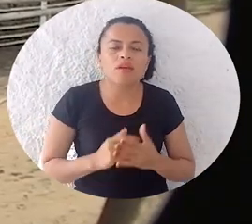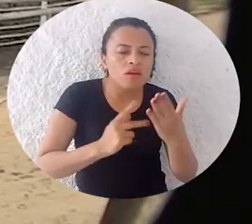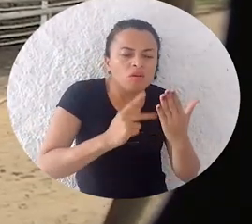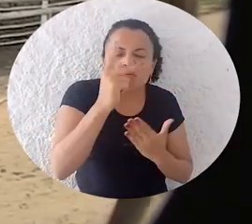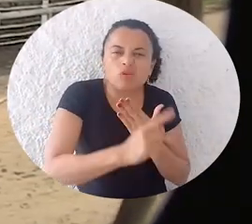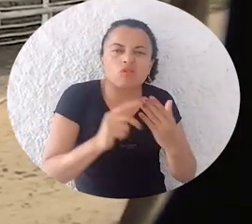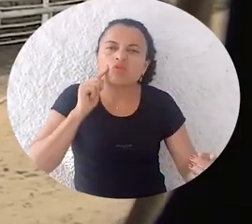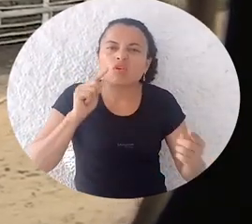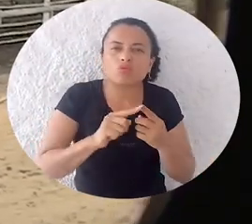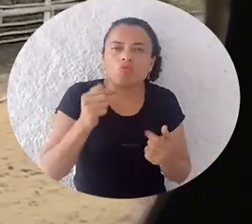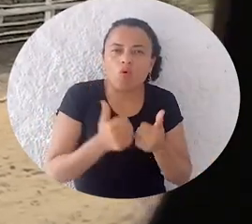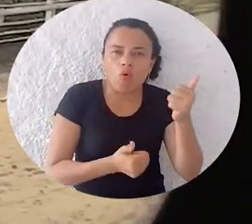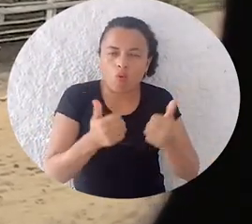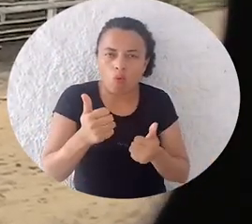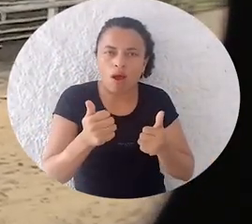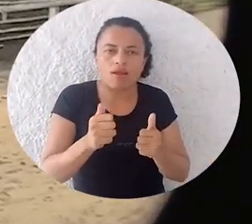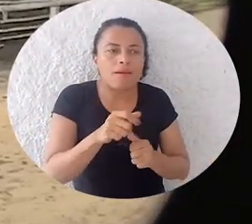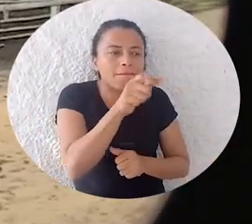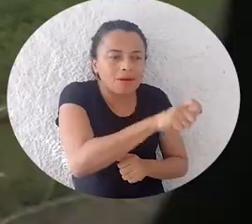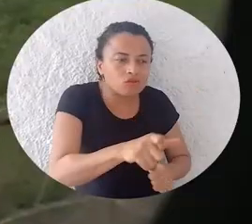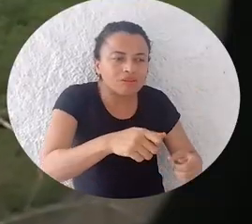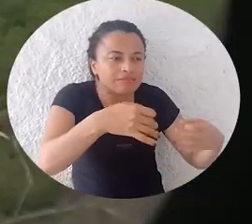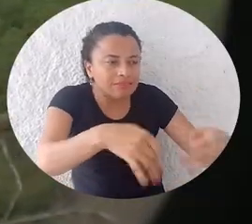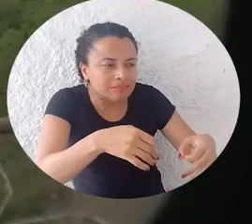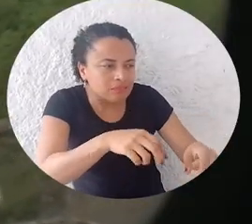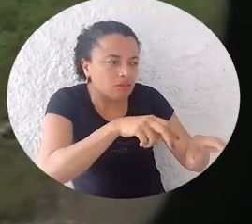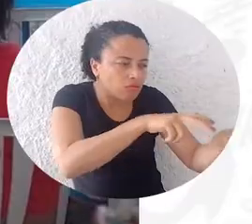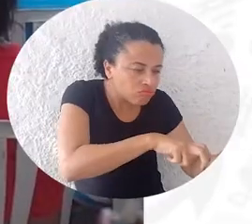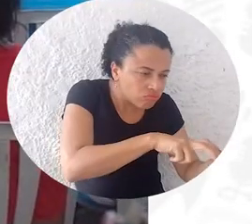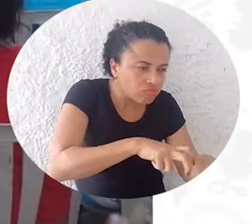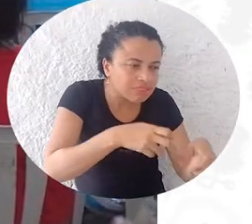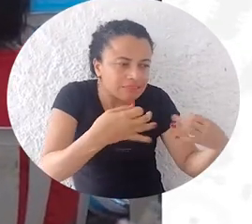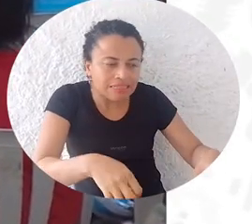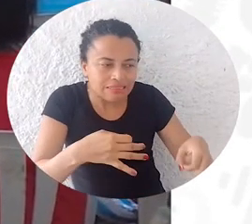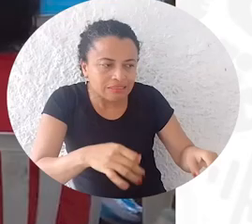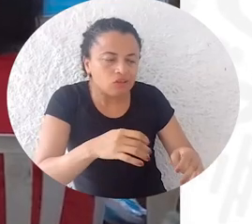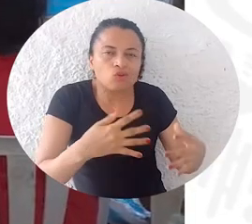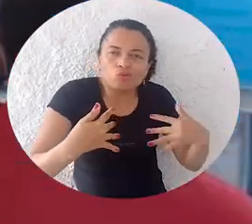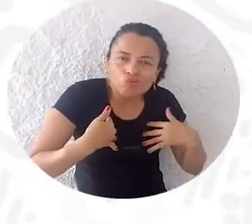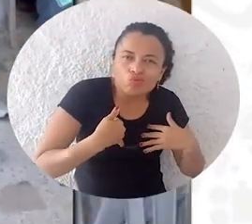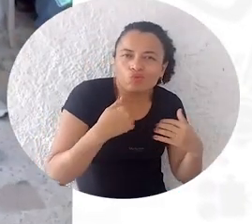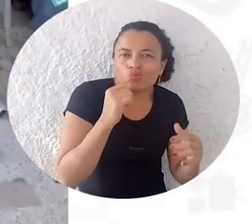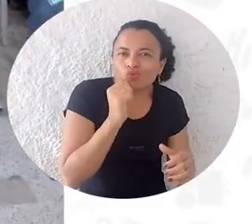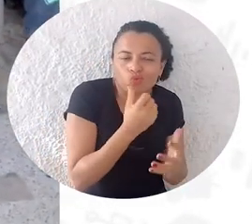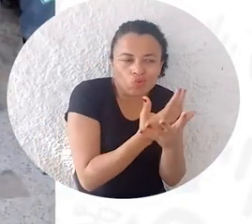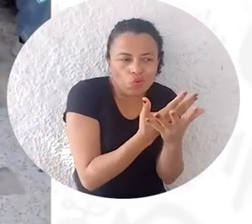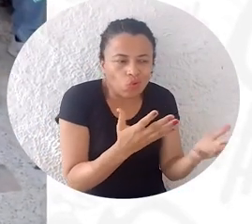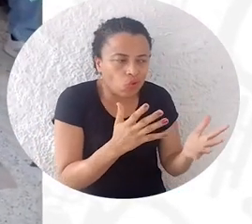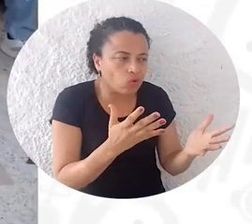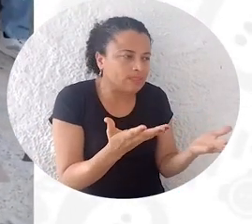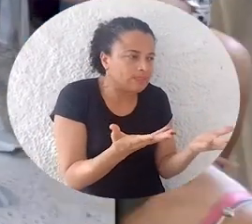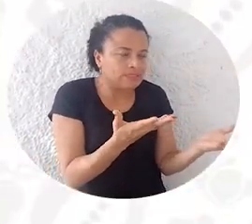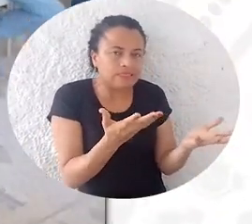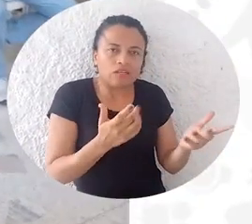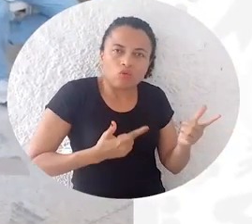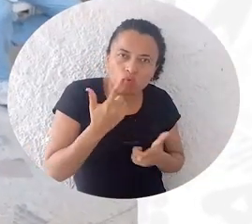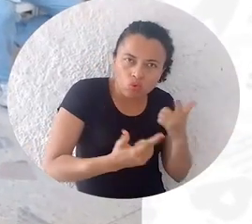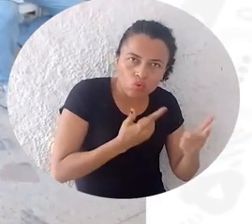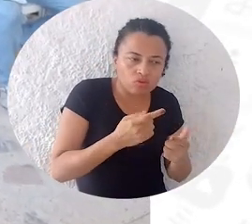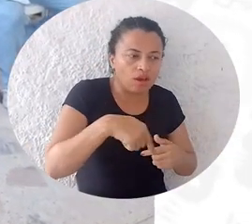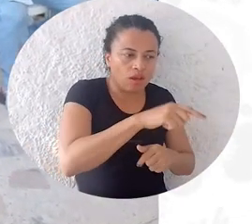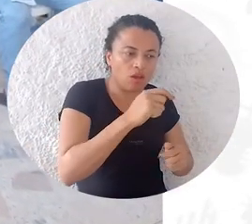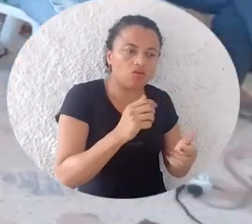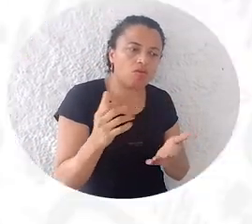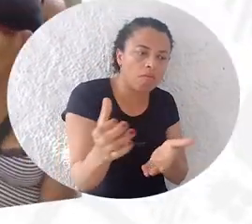El proyecto está diseñado esencialmente para que sean pequeños productores vulnerables para mejorar sus ingresos,